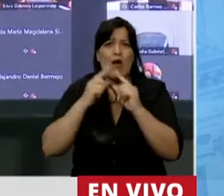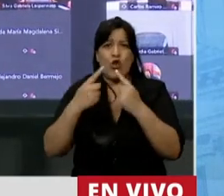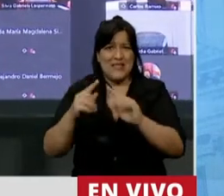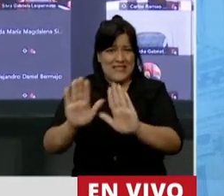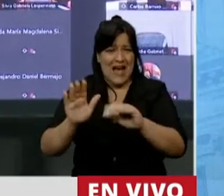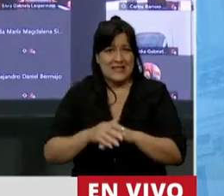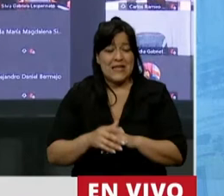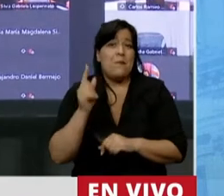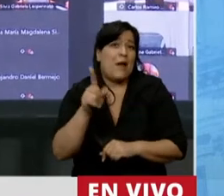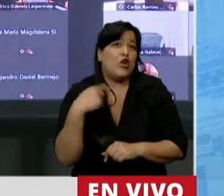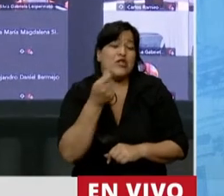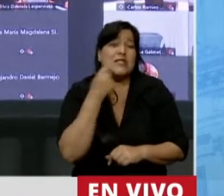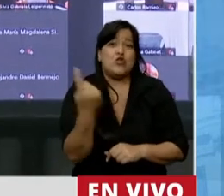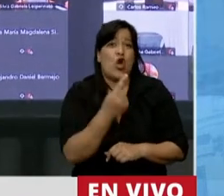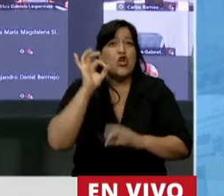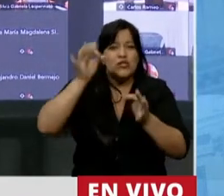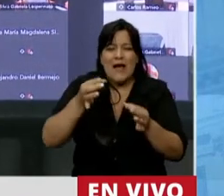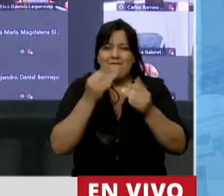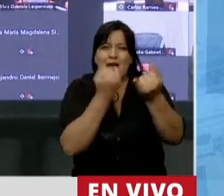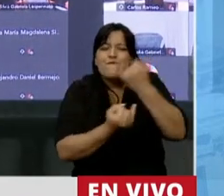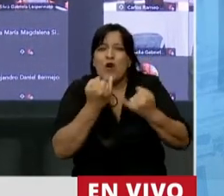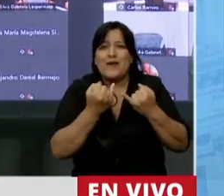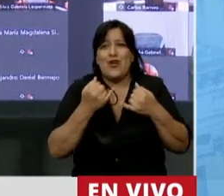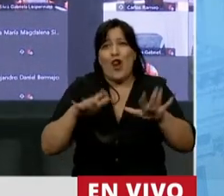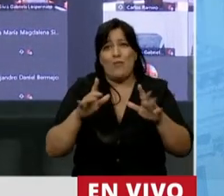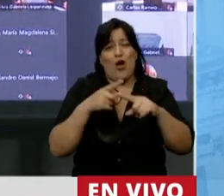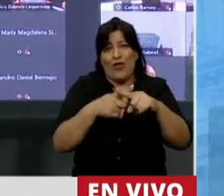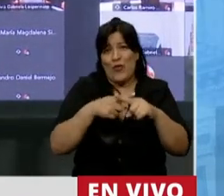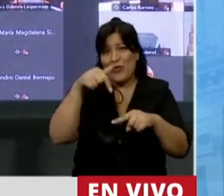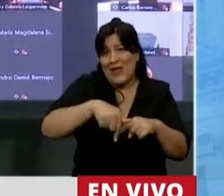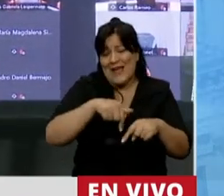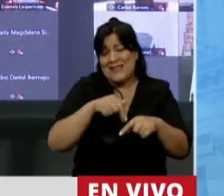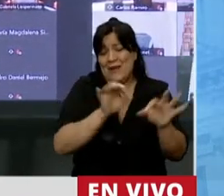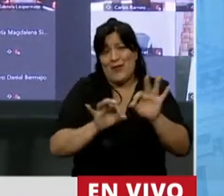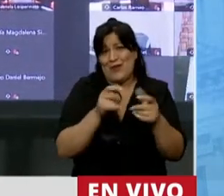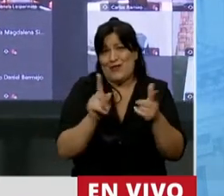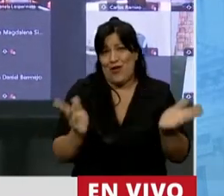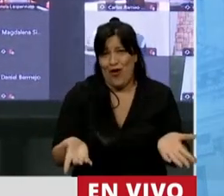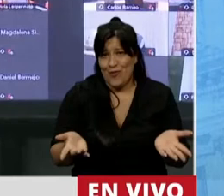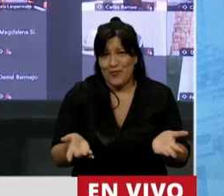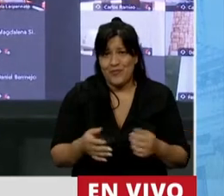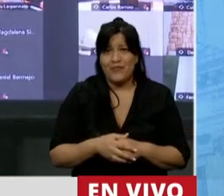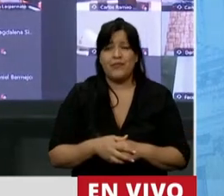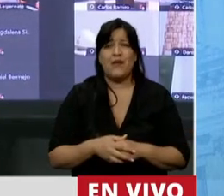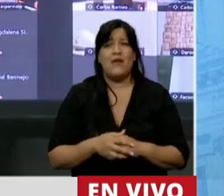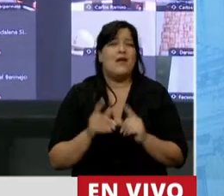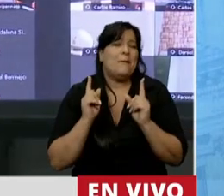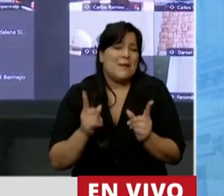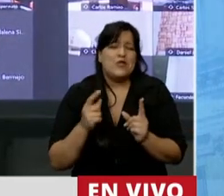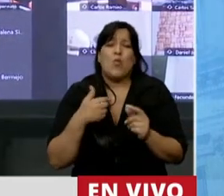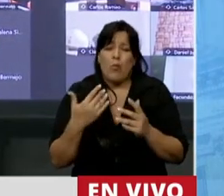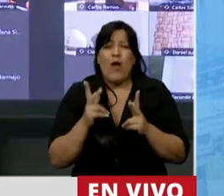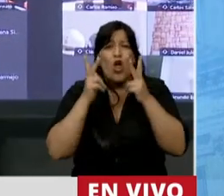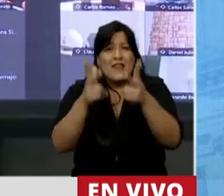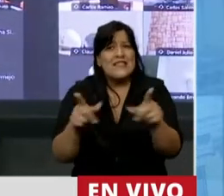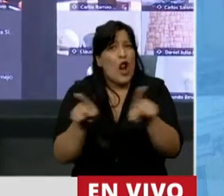hubiésemos tenido en cuenta todos estos datos, tal vez no estaríamos discutiendo este proyecto de ley. Y yo mismo le puedo asegurar